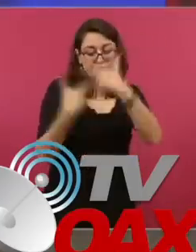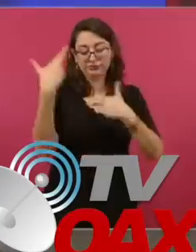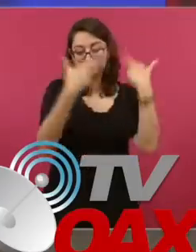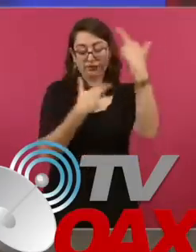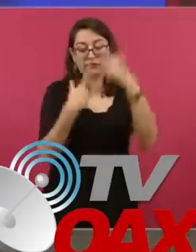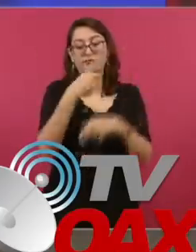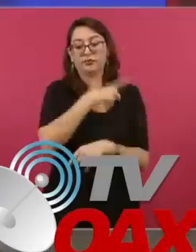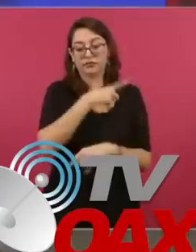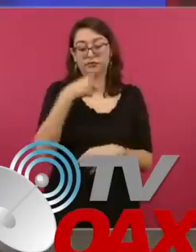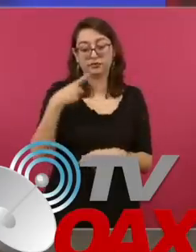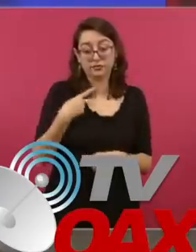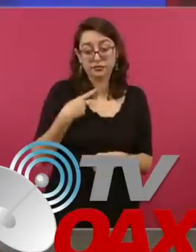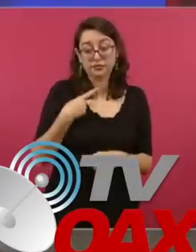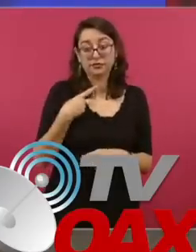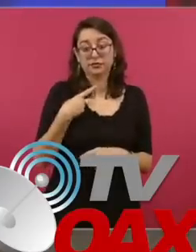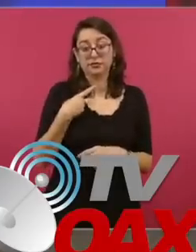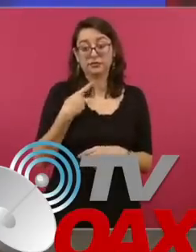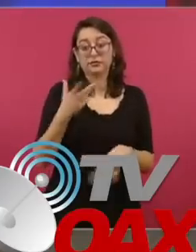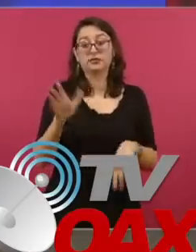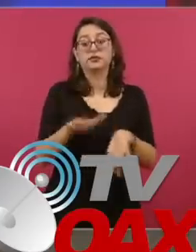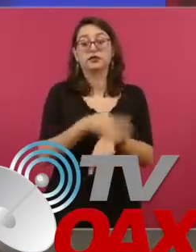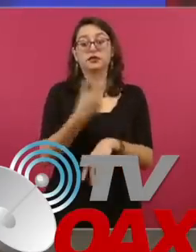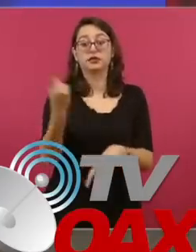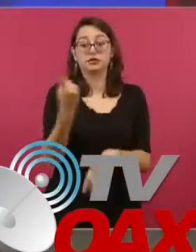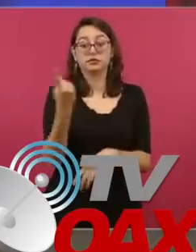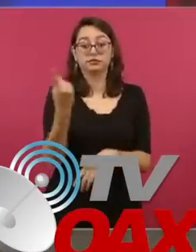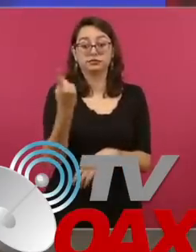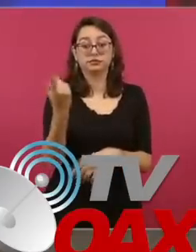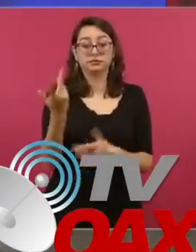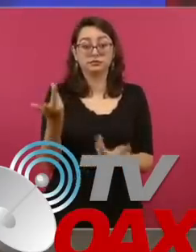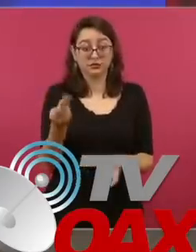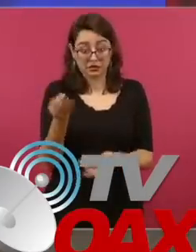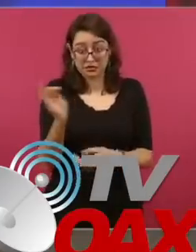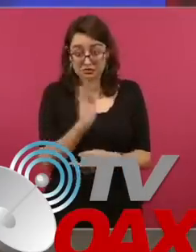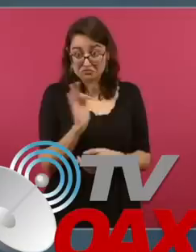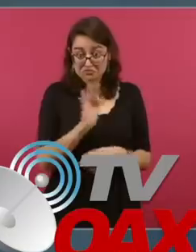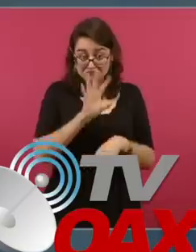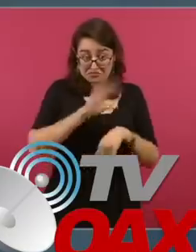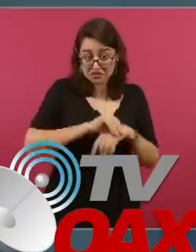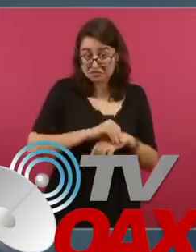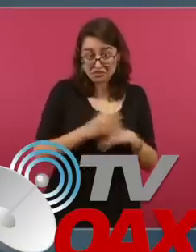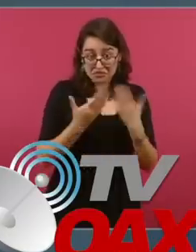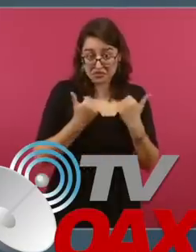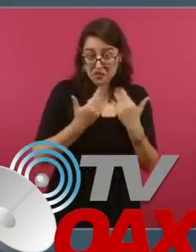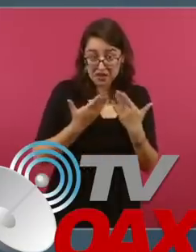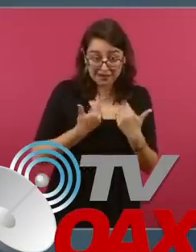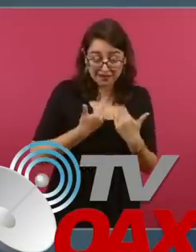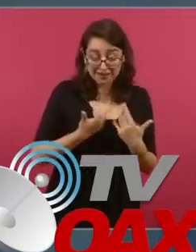porque a lo mejor ahí ni permiso tienen,